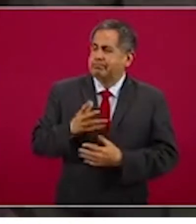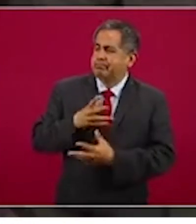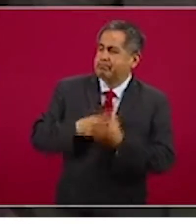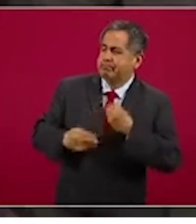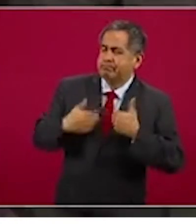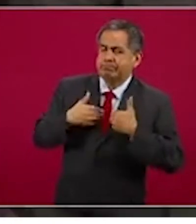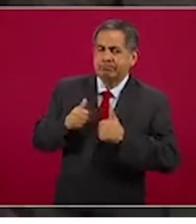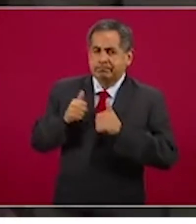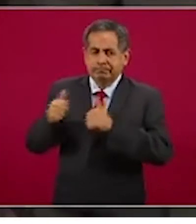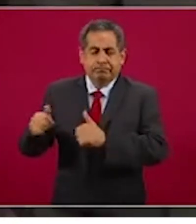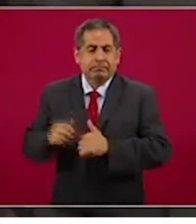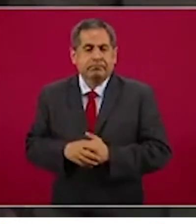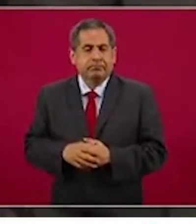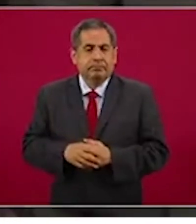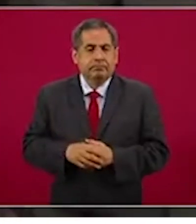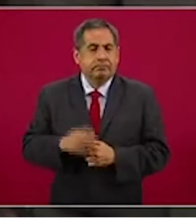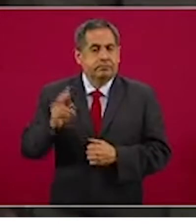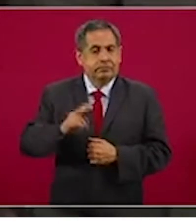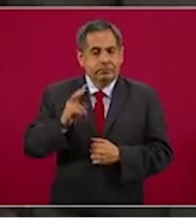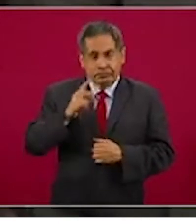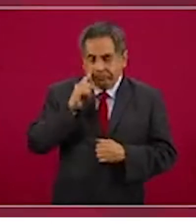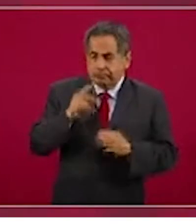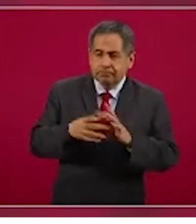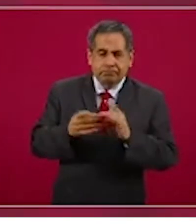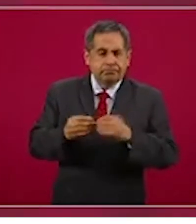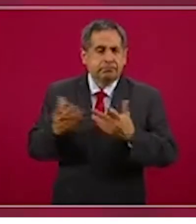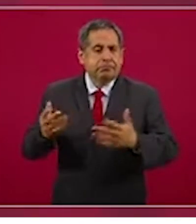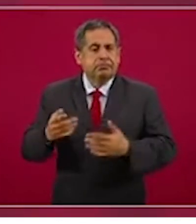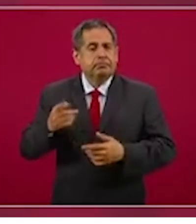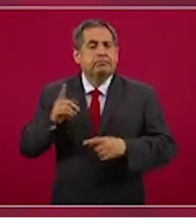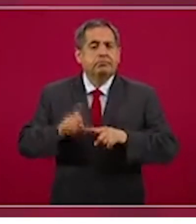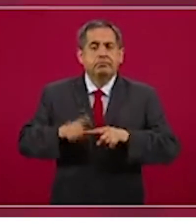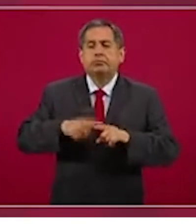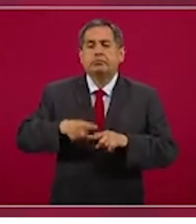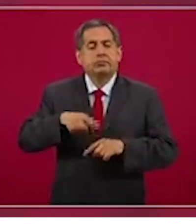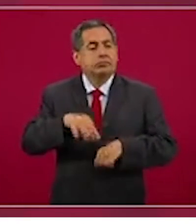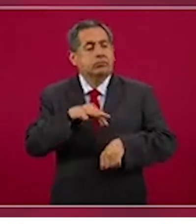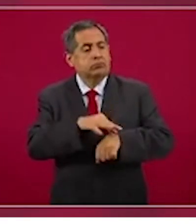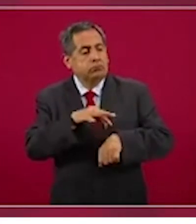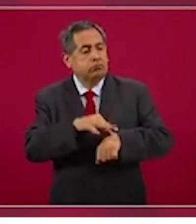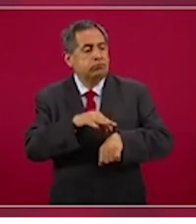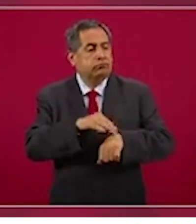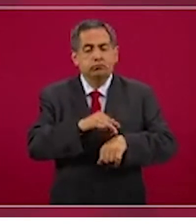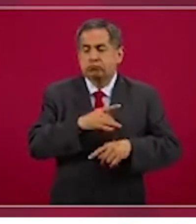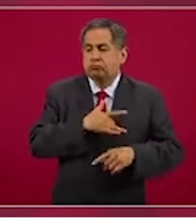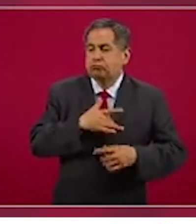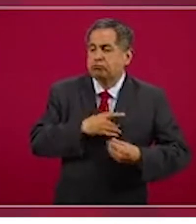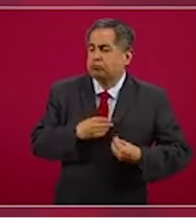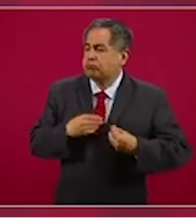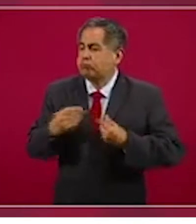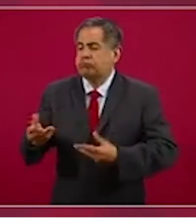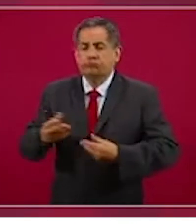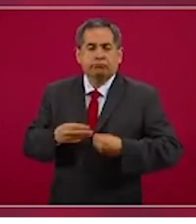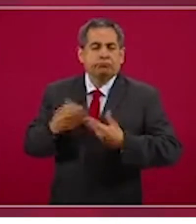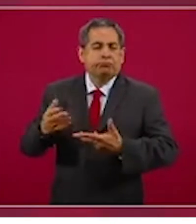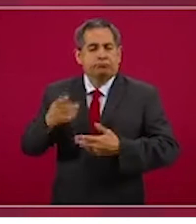Esta es la verdadera generosidad que un médico o una médica pueden ofrecer.